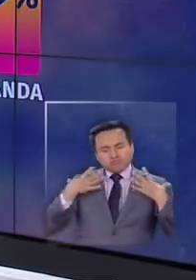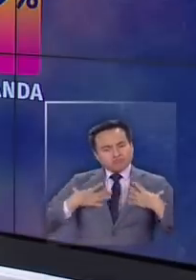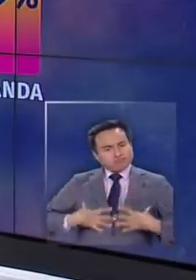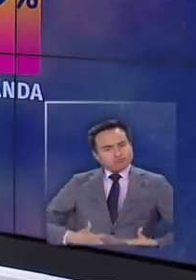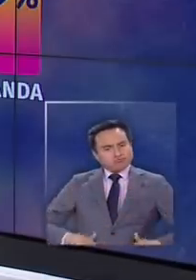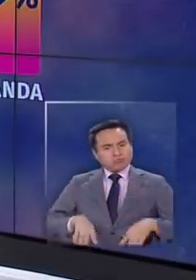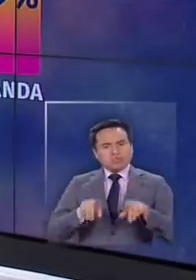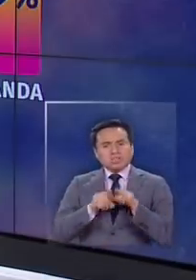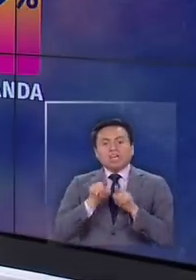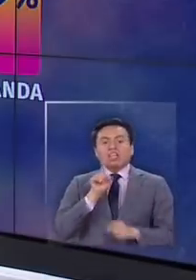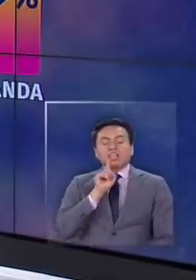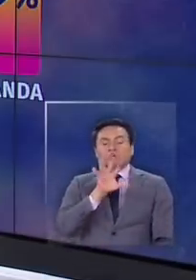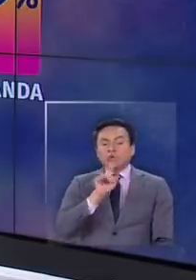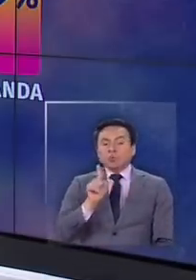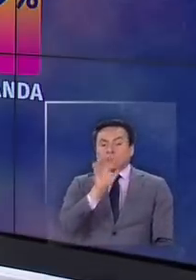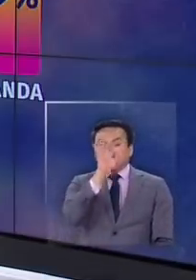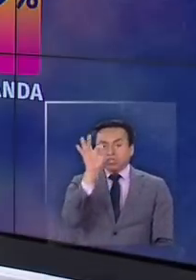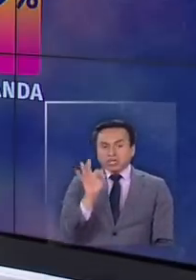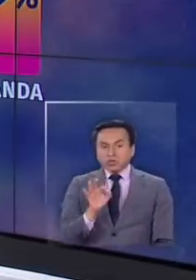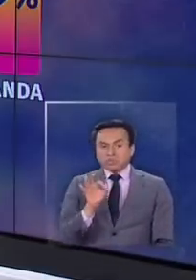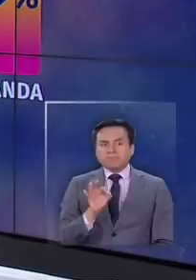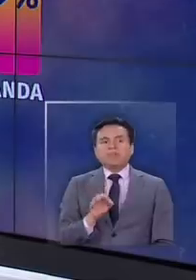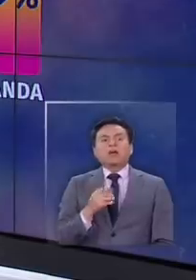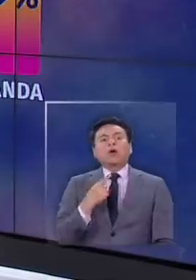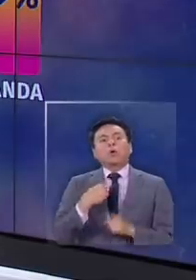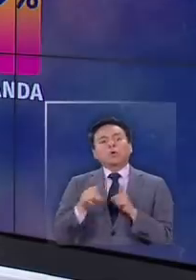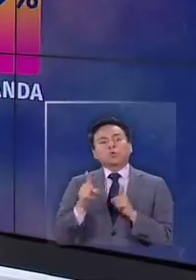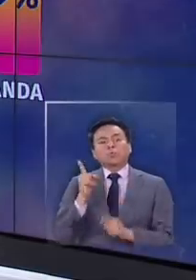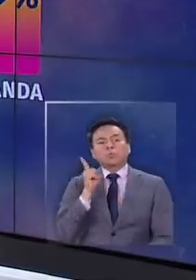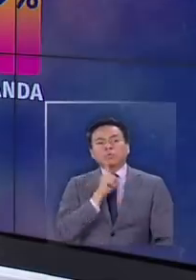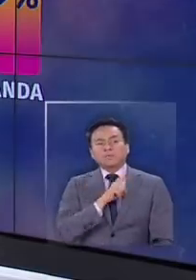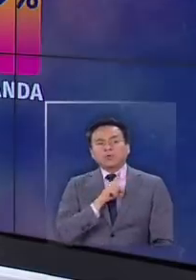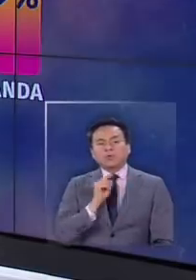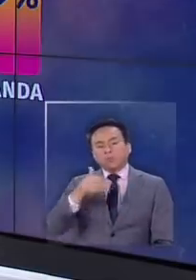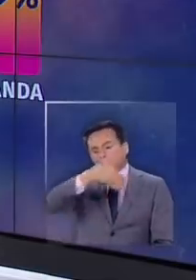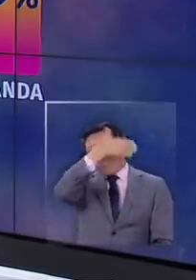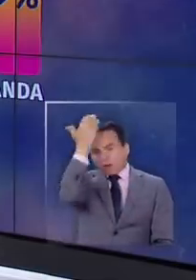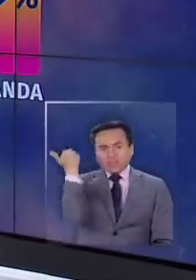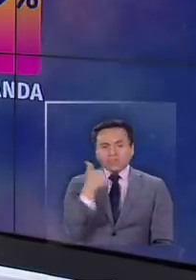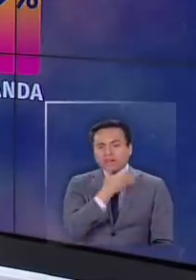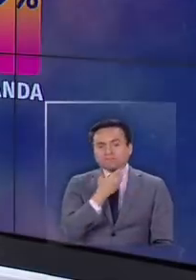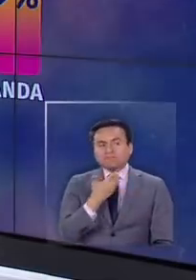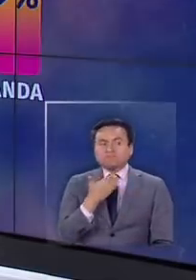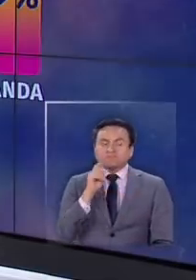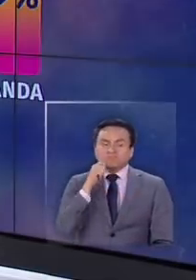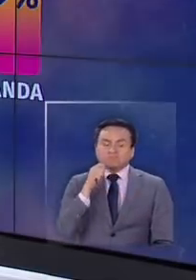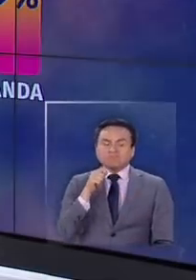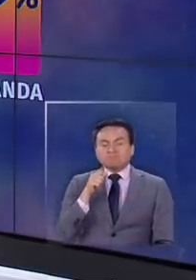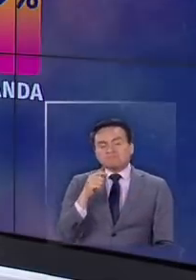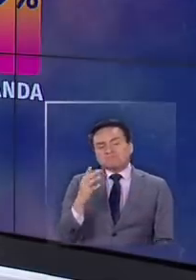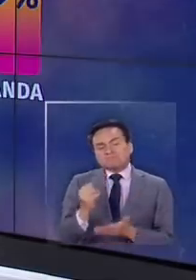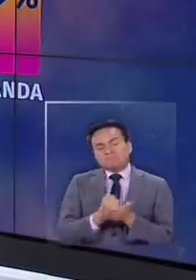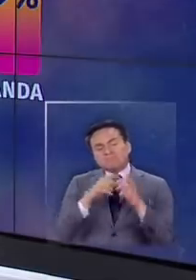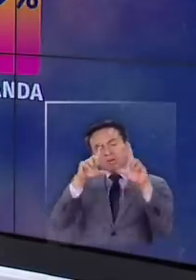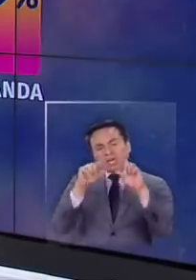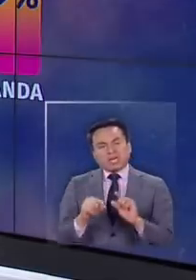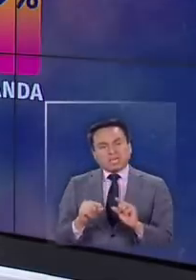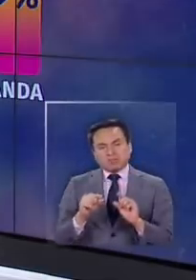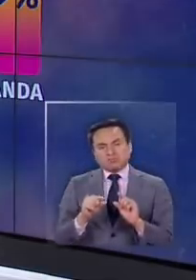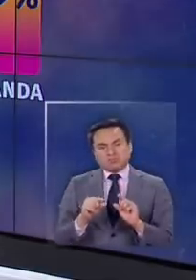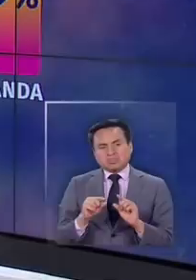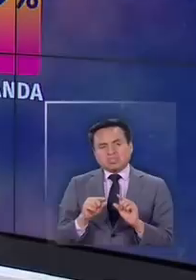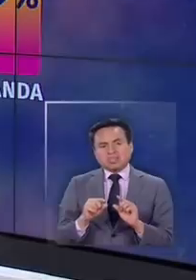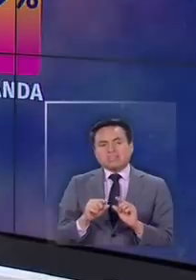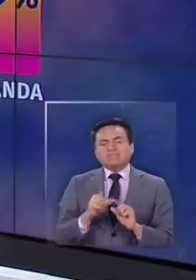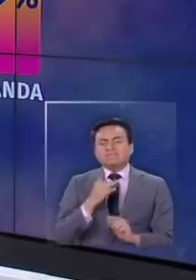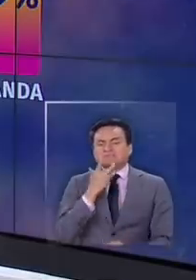51%. Y, por último, la clásica bufanda, que podría ser menos eficiente, porque tiene otras alternativas